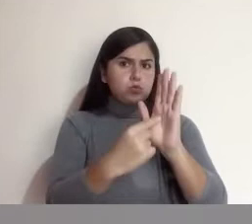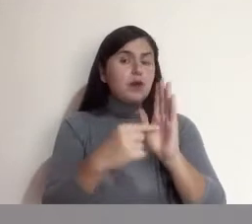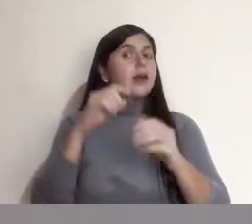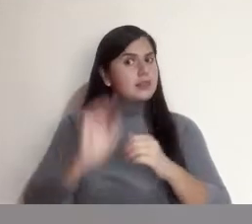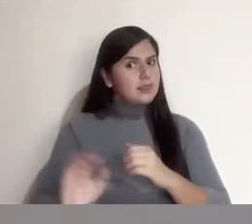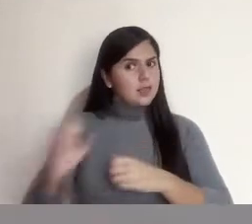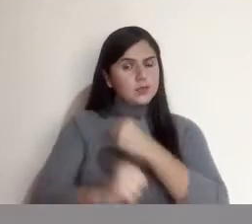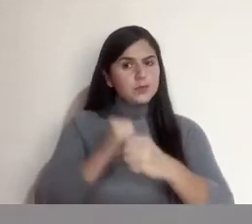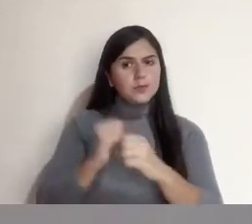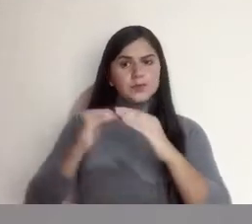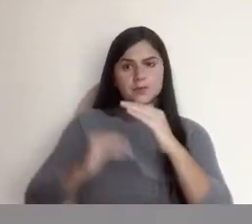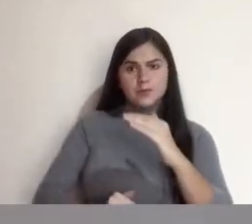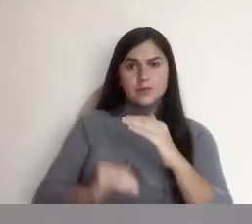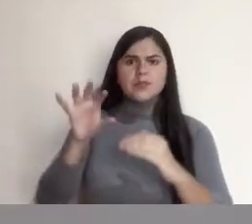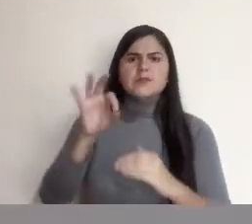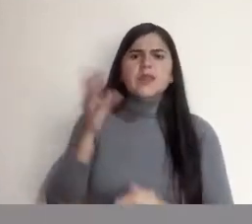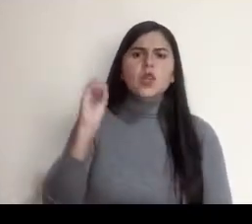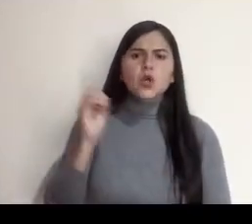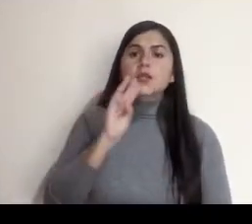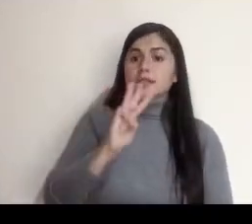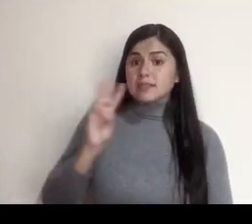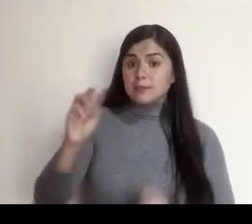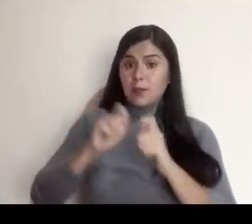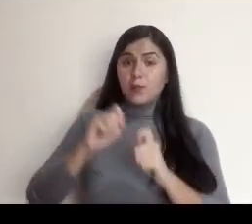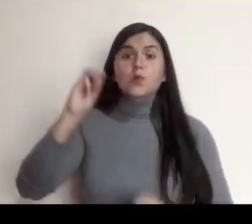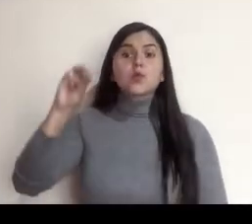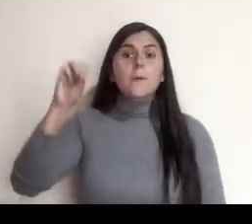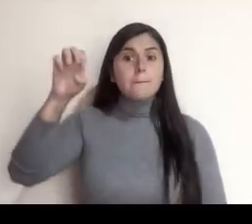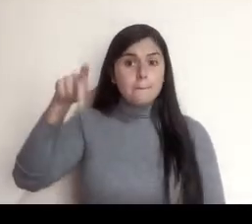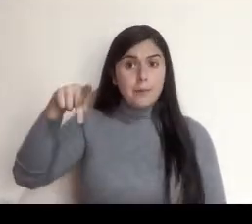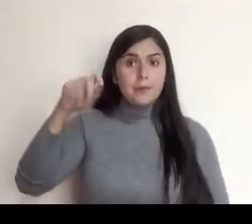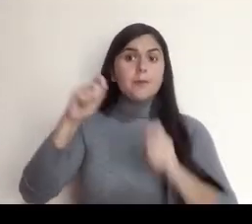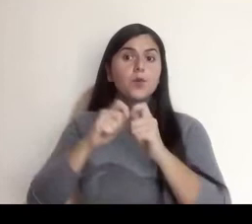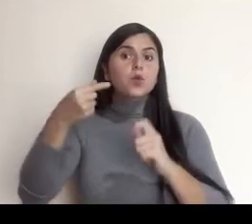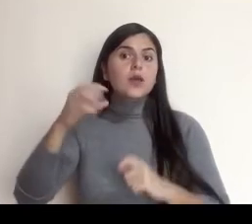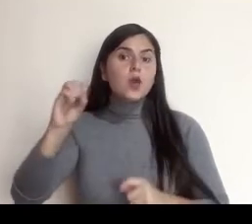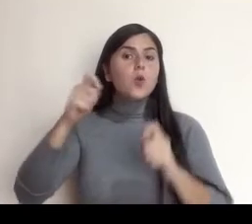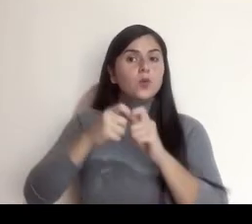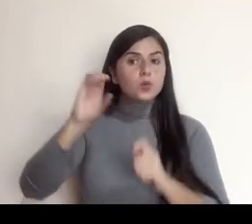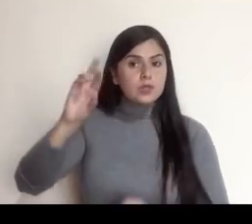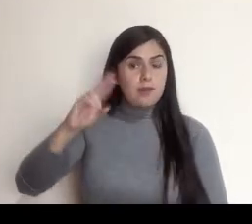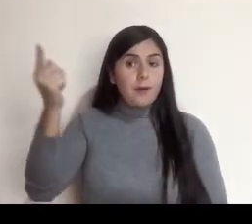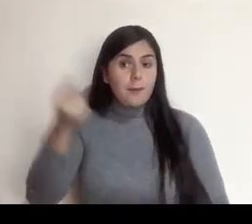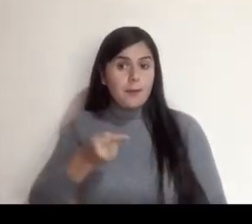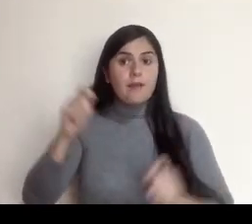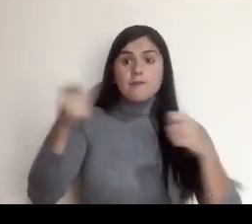de imagen de persona menor de edad que estará disponible en el sitio web www.mec.go.cr